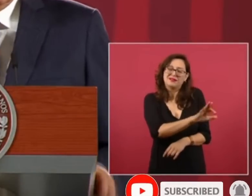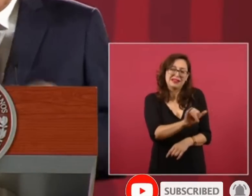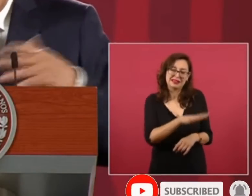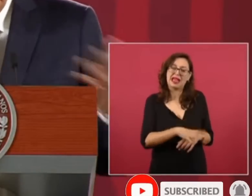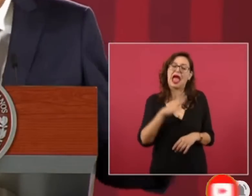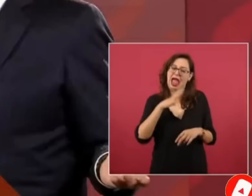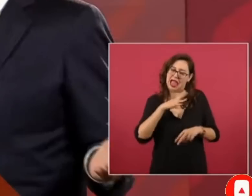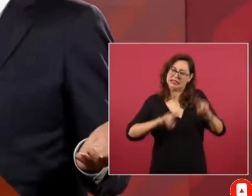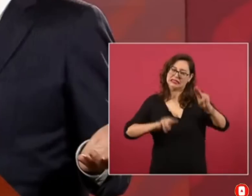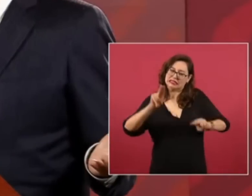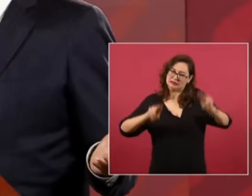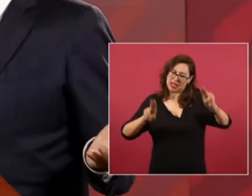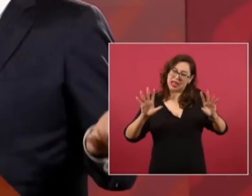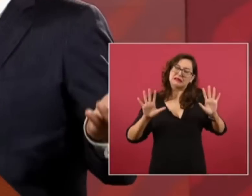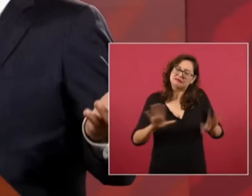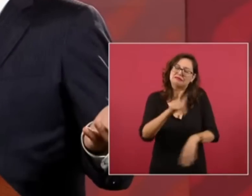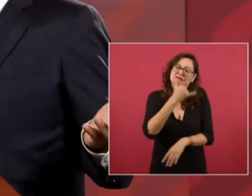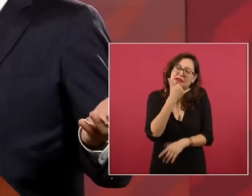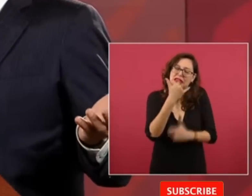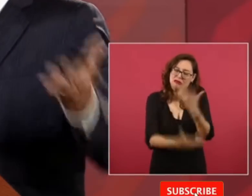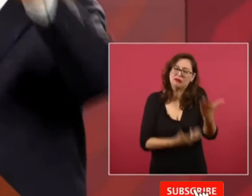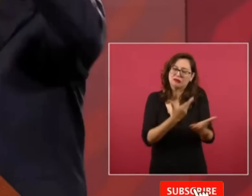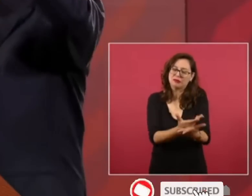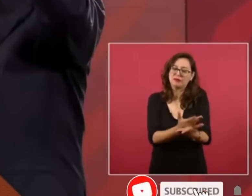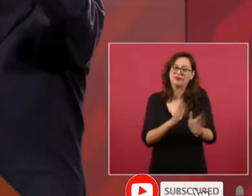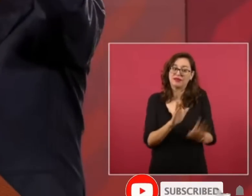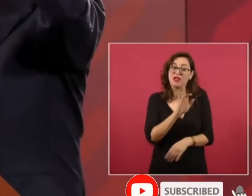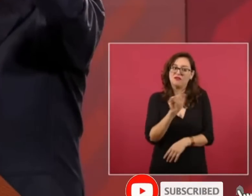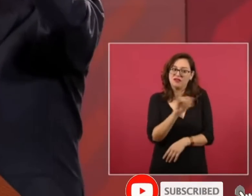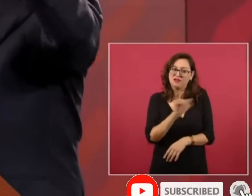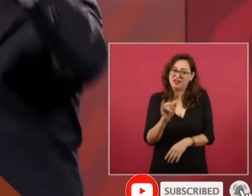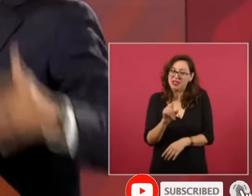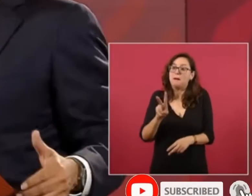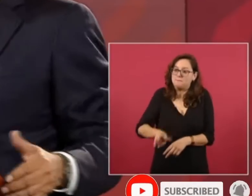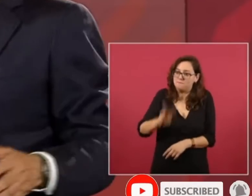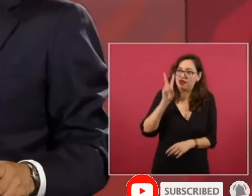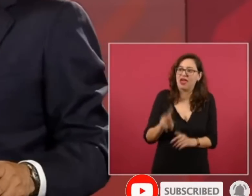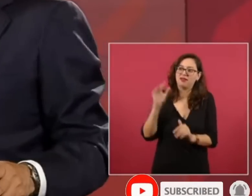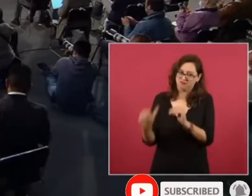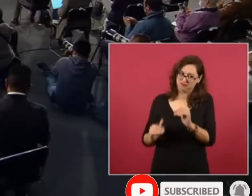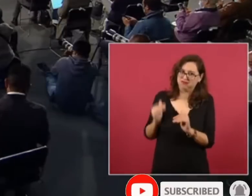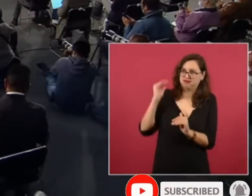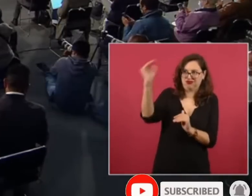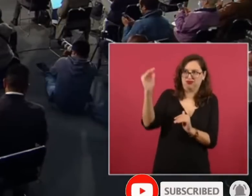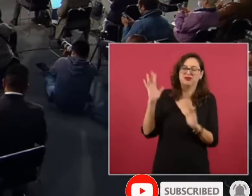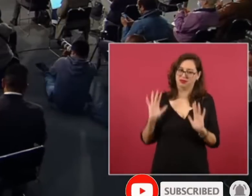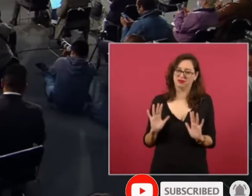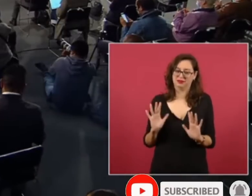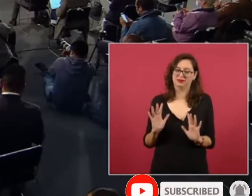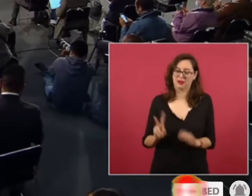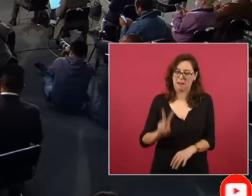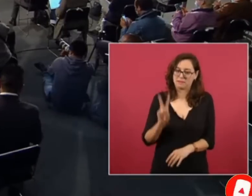entonces que nadie se ofenda estamos hablando de los potentados y eso también